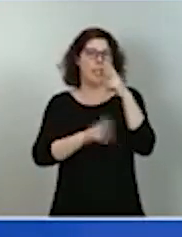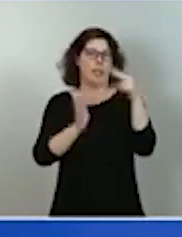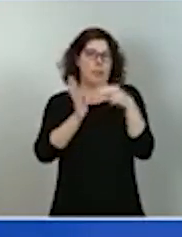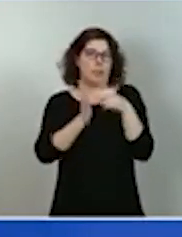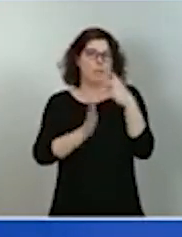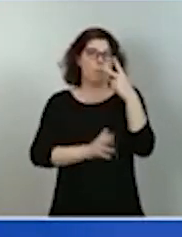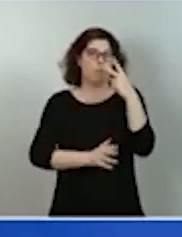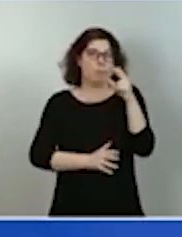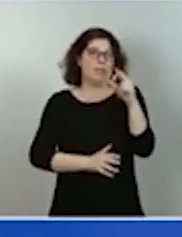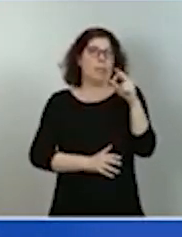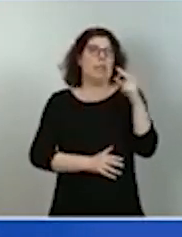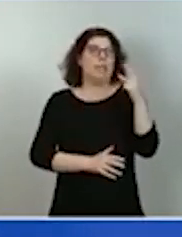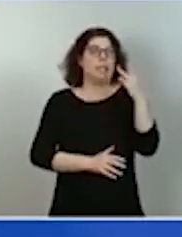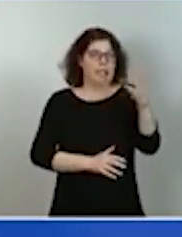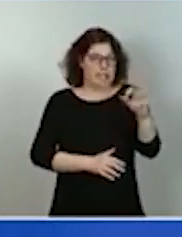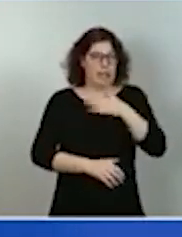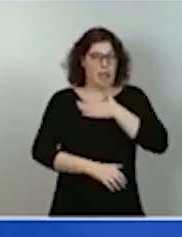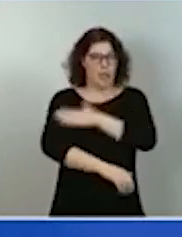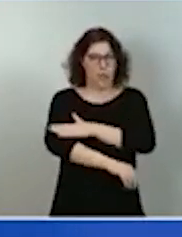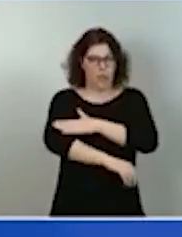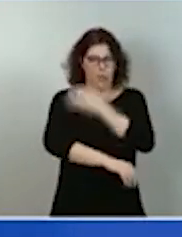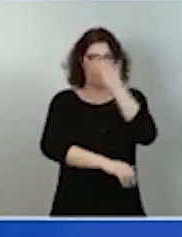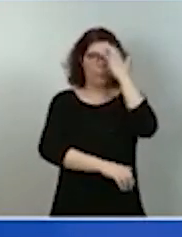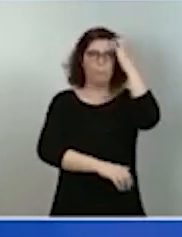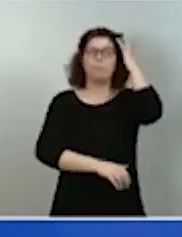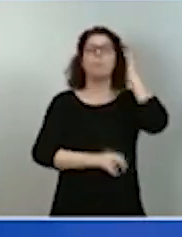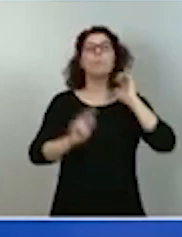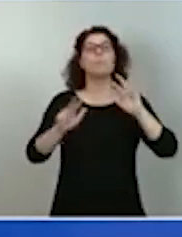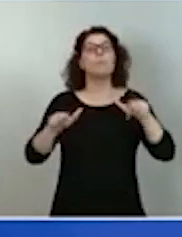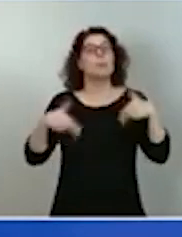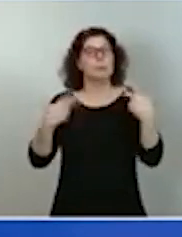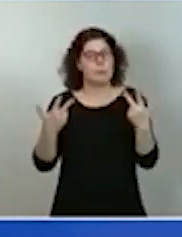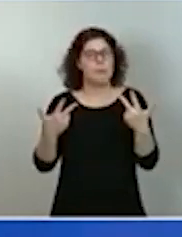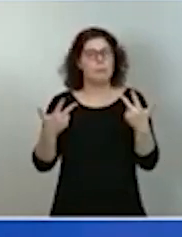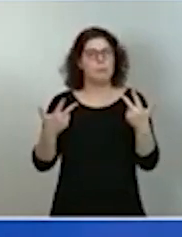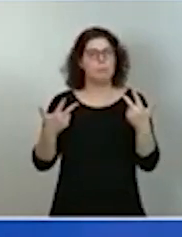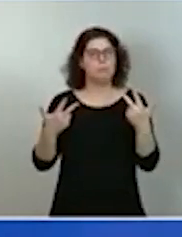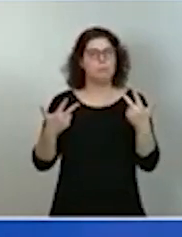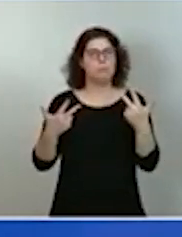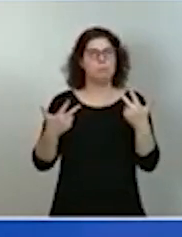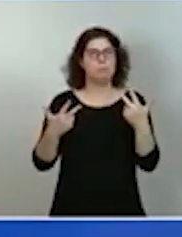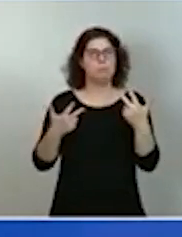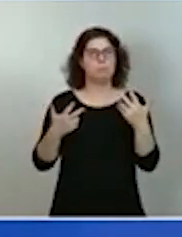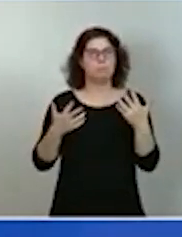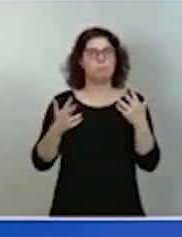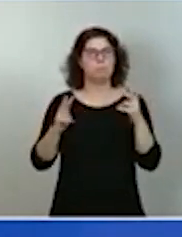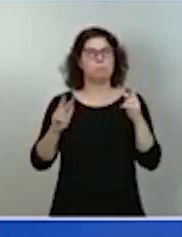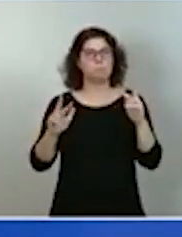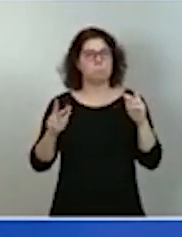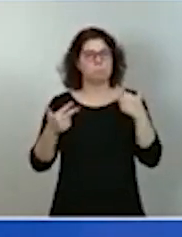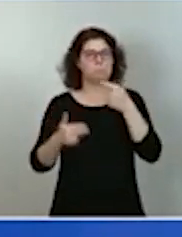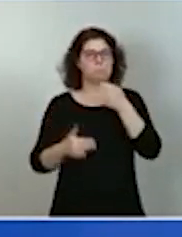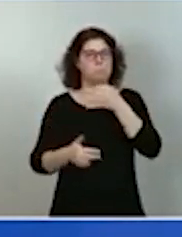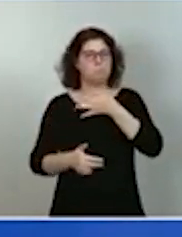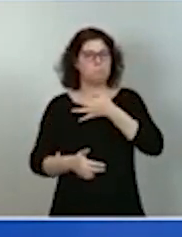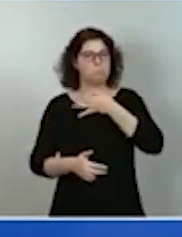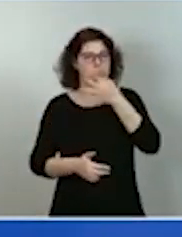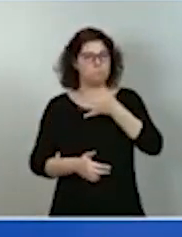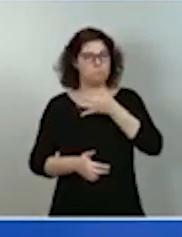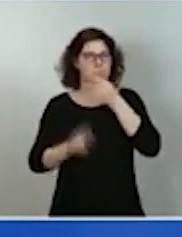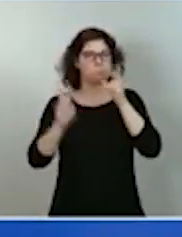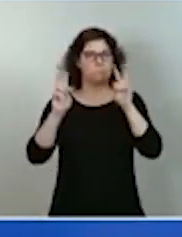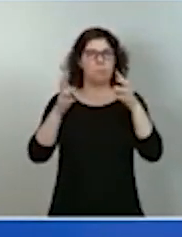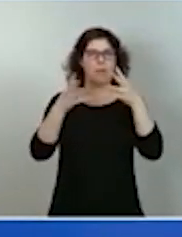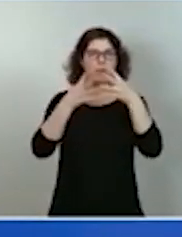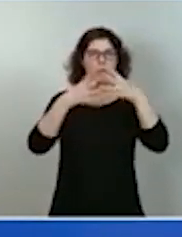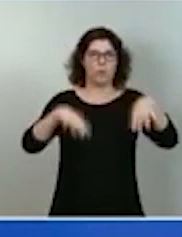Permítanme, para empezar, que haga algunas consideraciones sobre la estructura económica de nuestro país